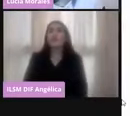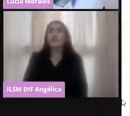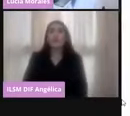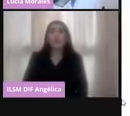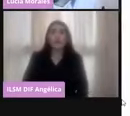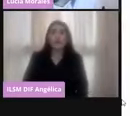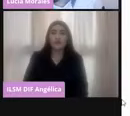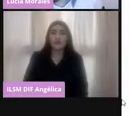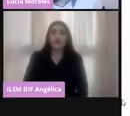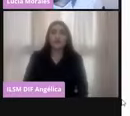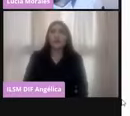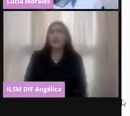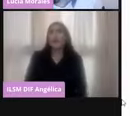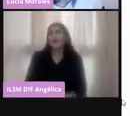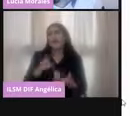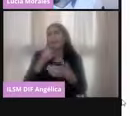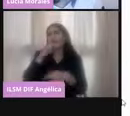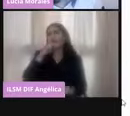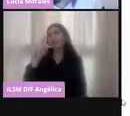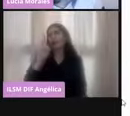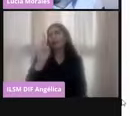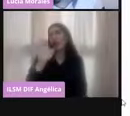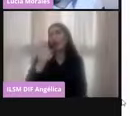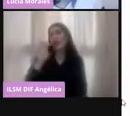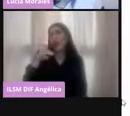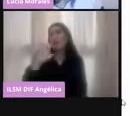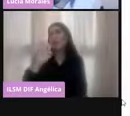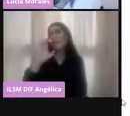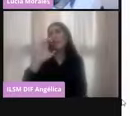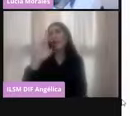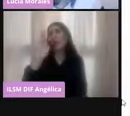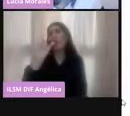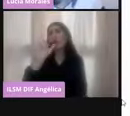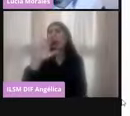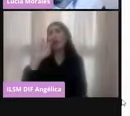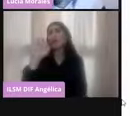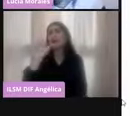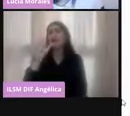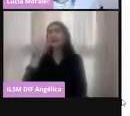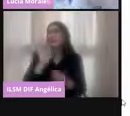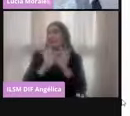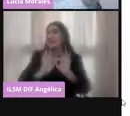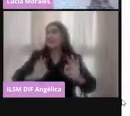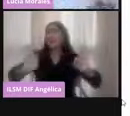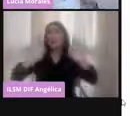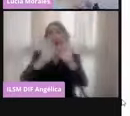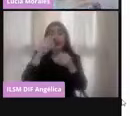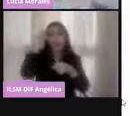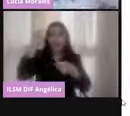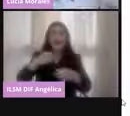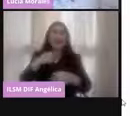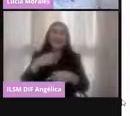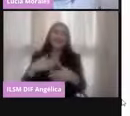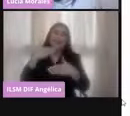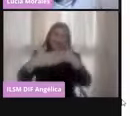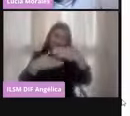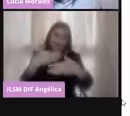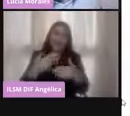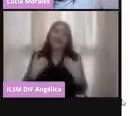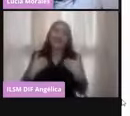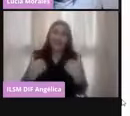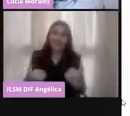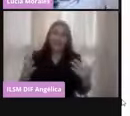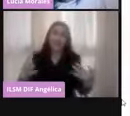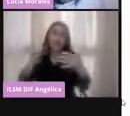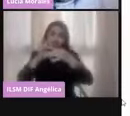la democracia, la definición de democracia, que esto es trascendental para entender todo lo demás. Todo van, si se dan cuenta, van de la mano.